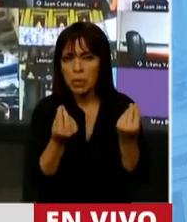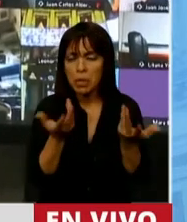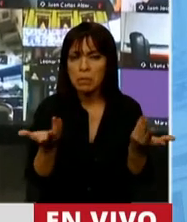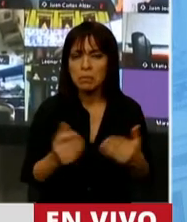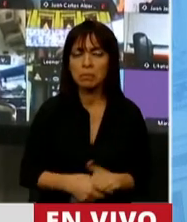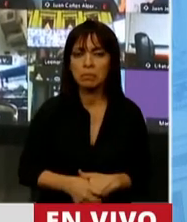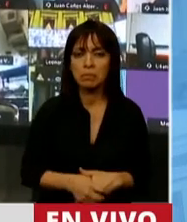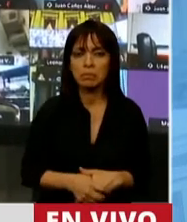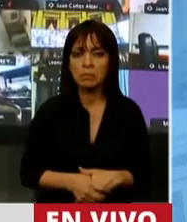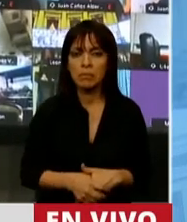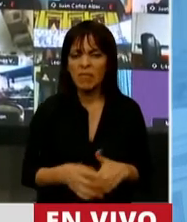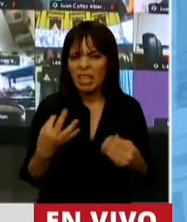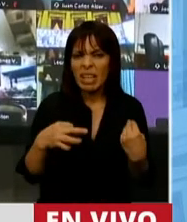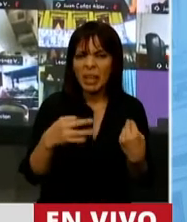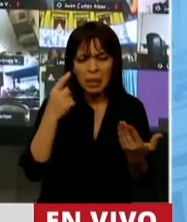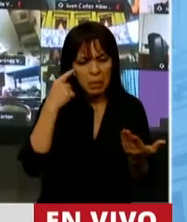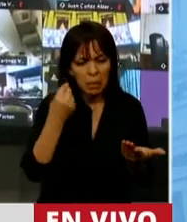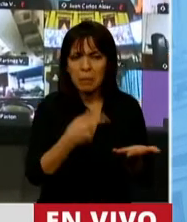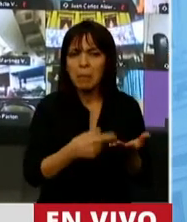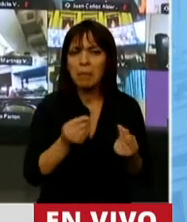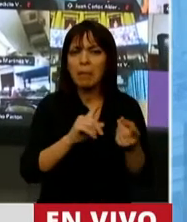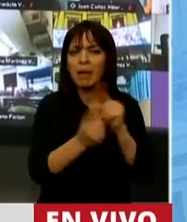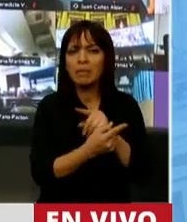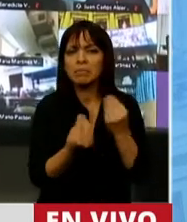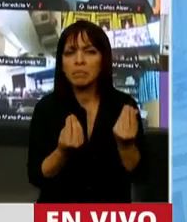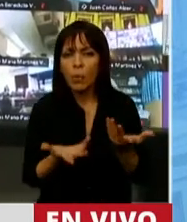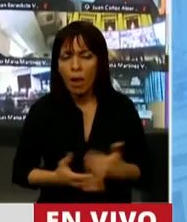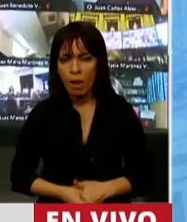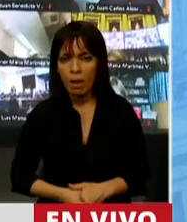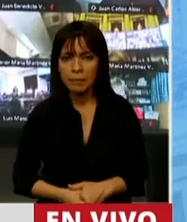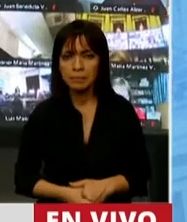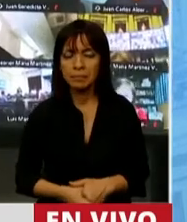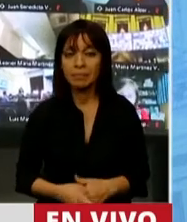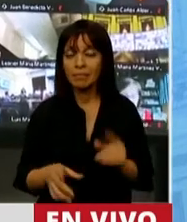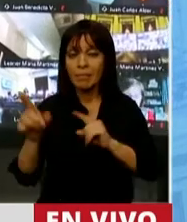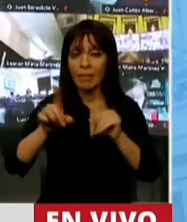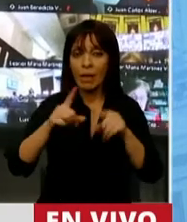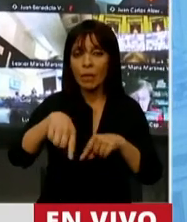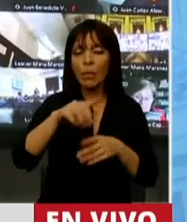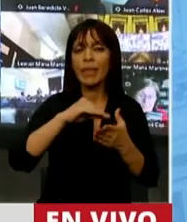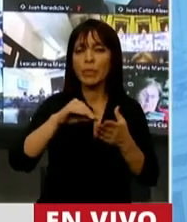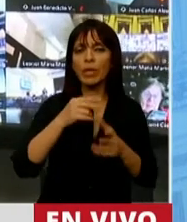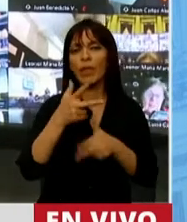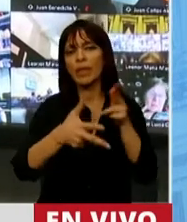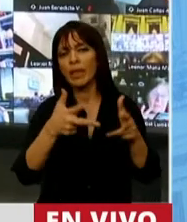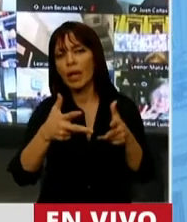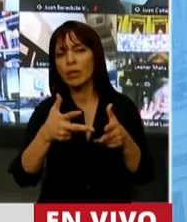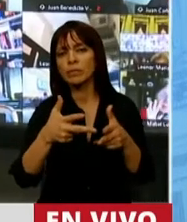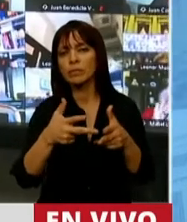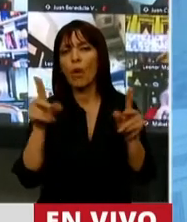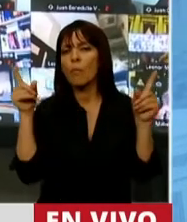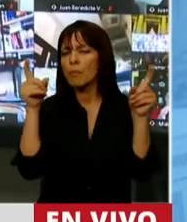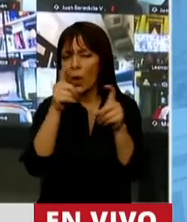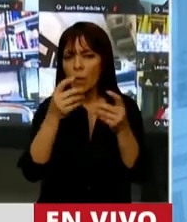qué es lo que tengo que tomar para rebatir. Algunos de los diputados han dicho que el problema es el gasto